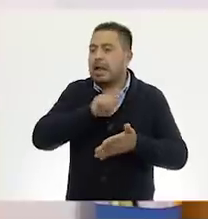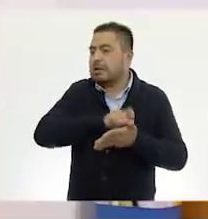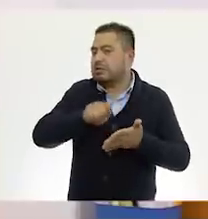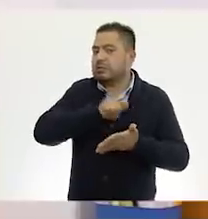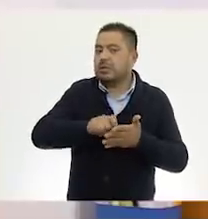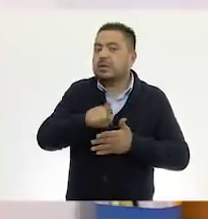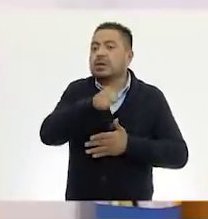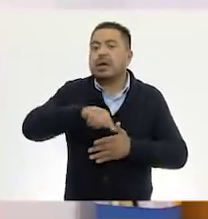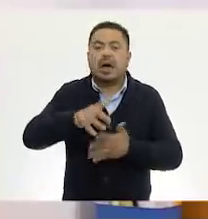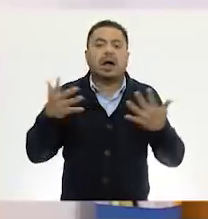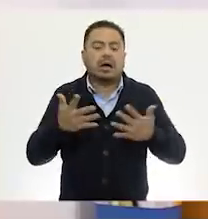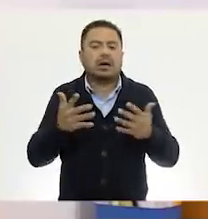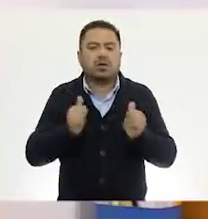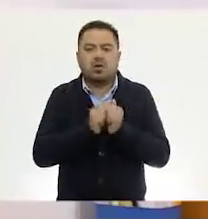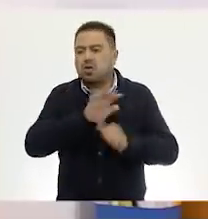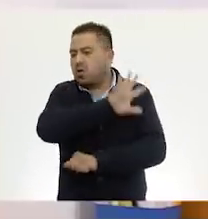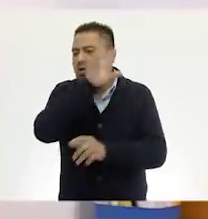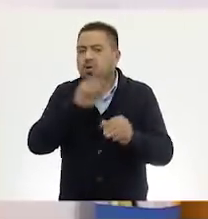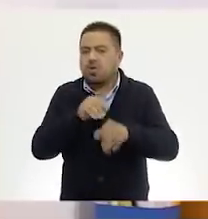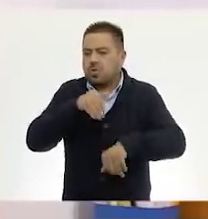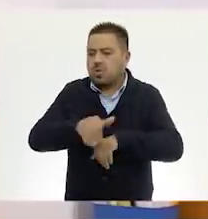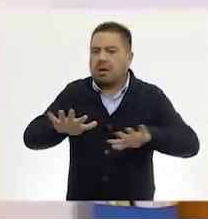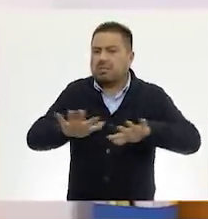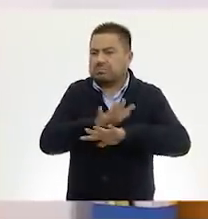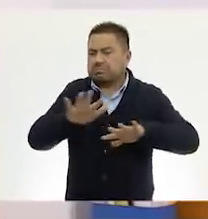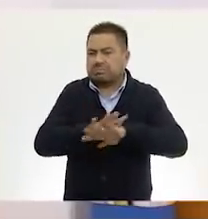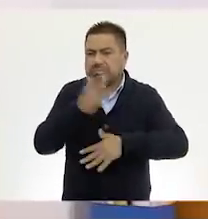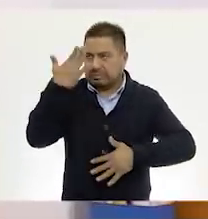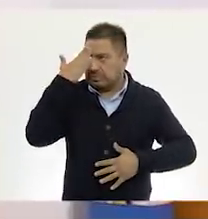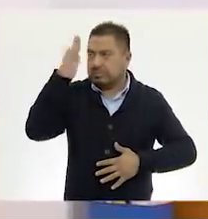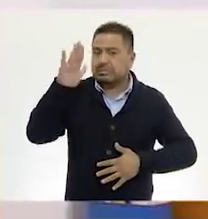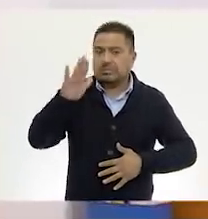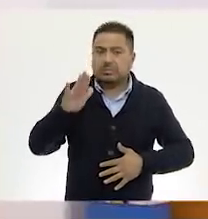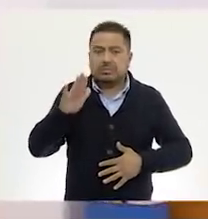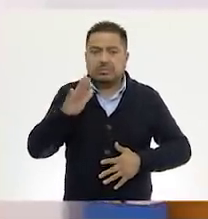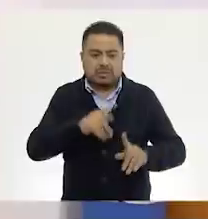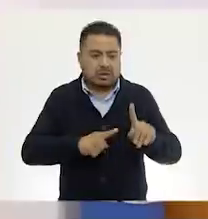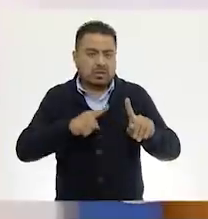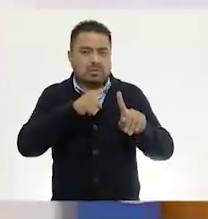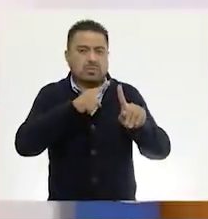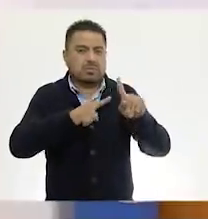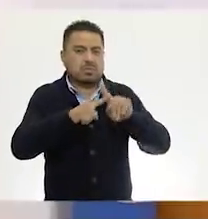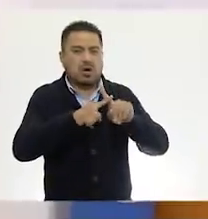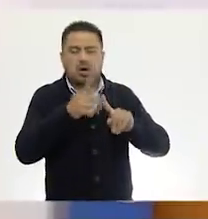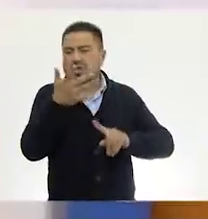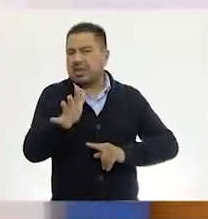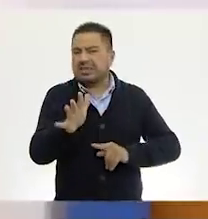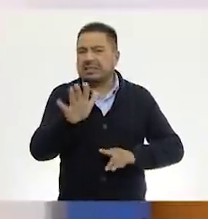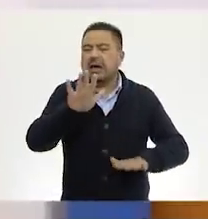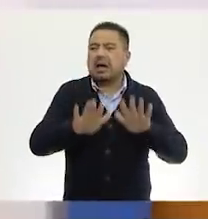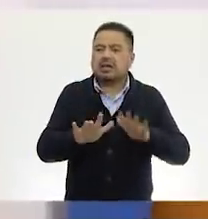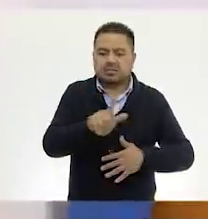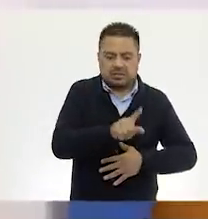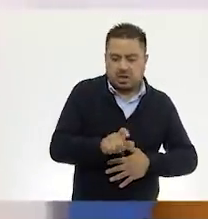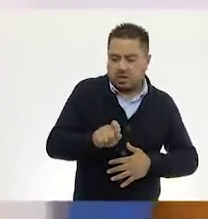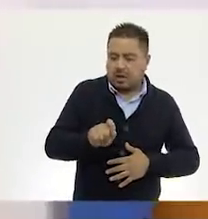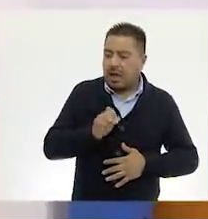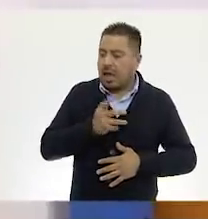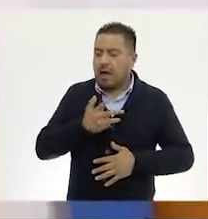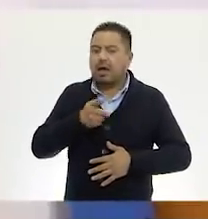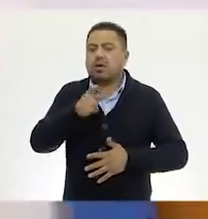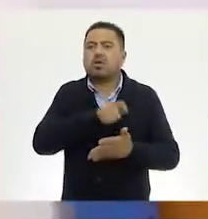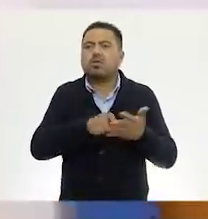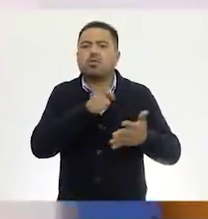hace que de cierta forma todo nuestro número cambie radicalmente por diez. Entonces, digamos, tengo ciento veinte y